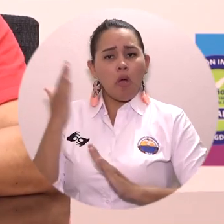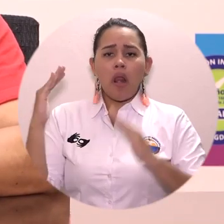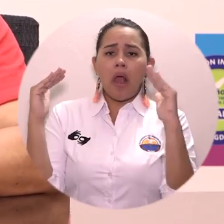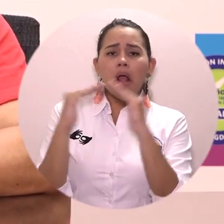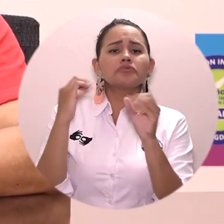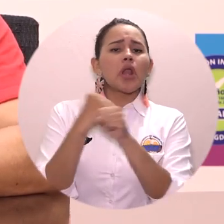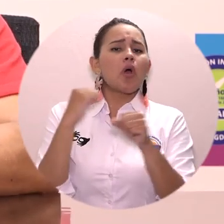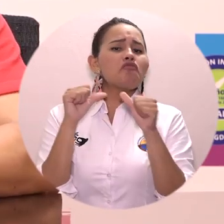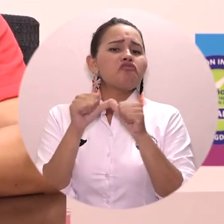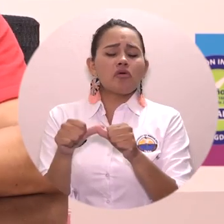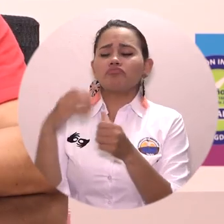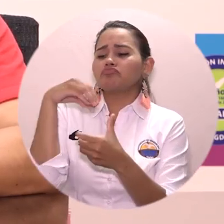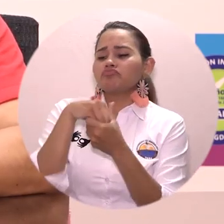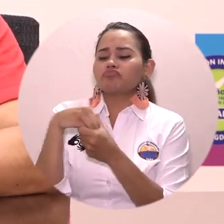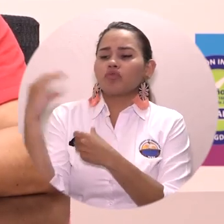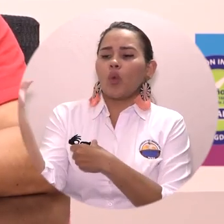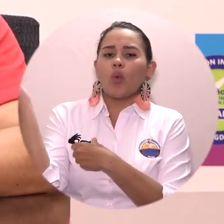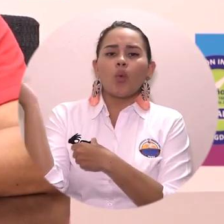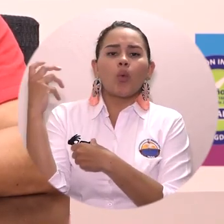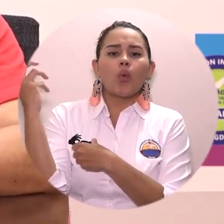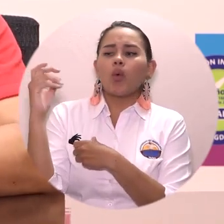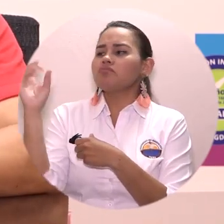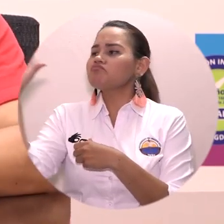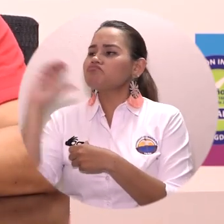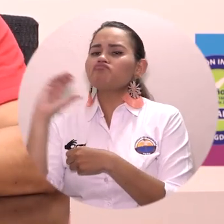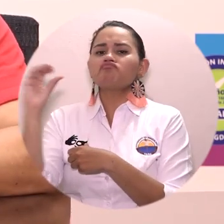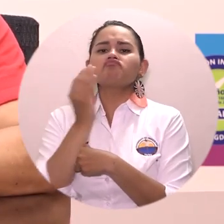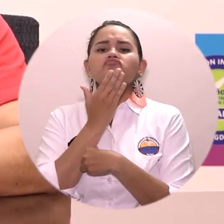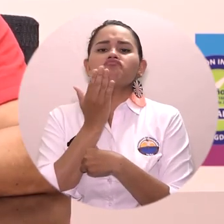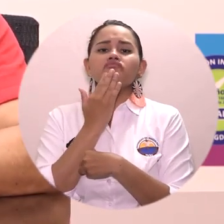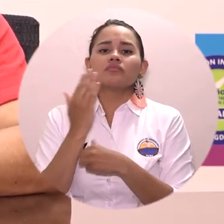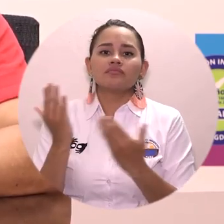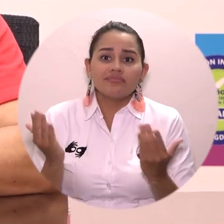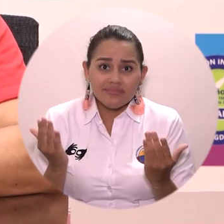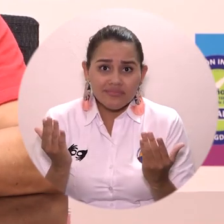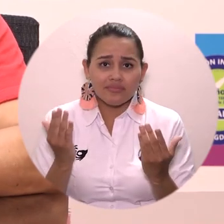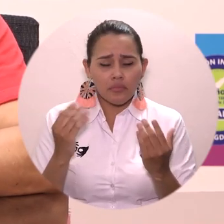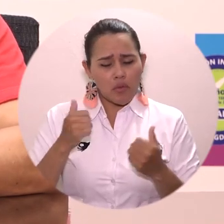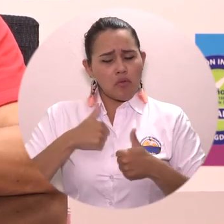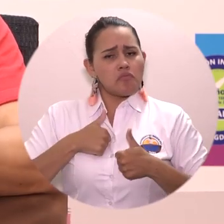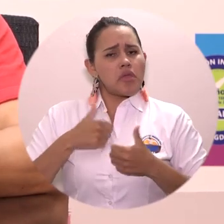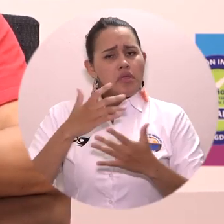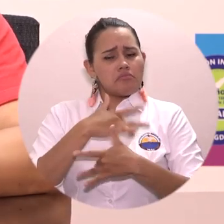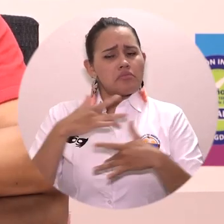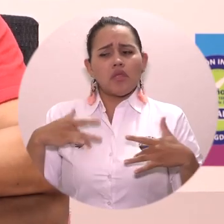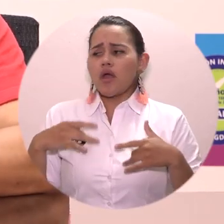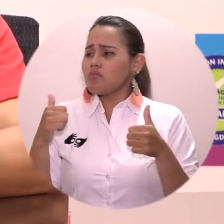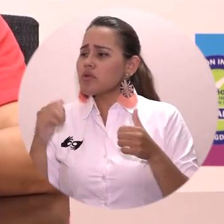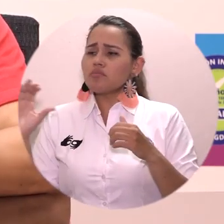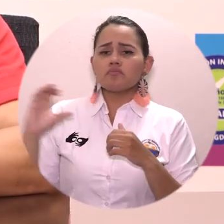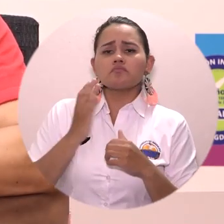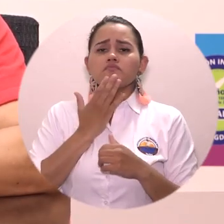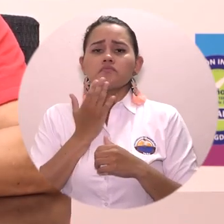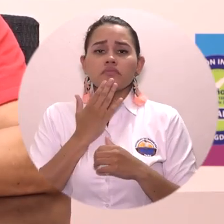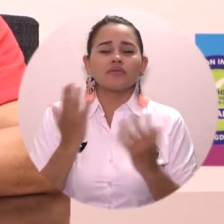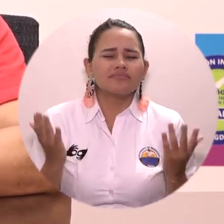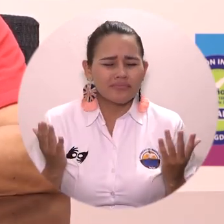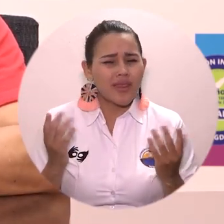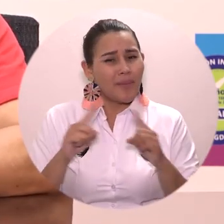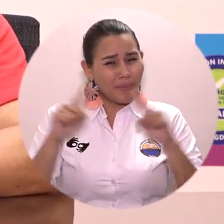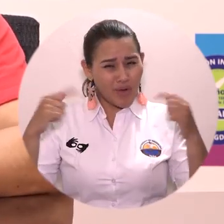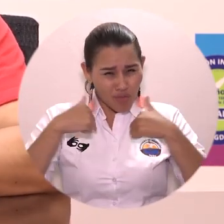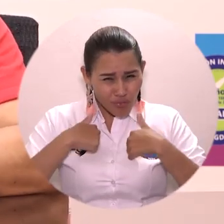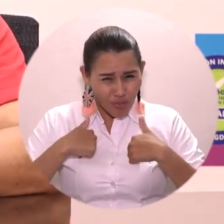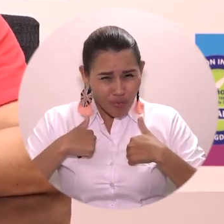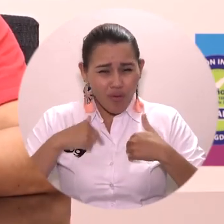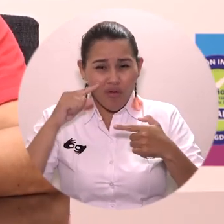y trabajamos desde la casa vamos a tener ingresos asegurados, tenemos seguridad social. Pero mi empeño es no cancelar las clases ni cancelar el semestre,